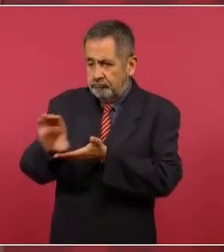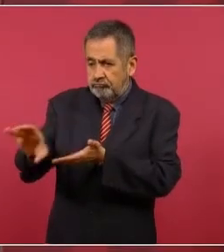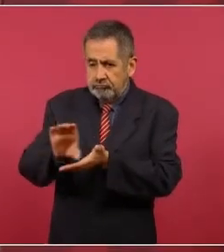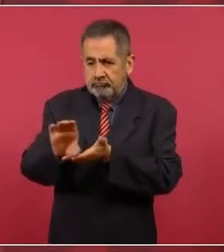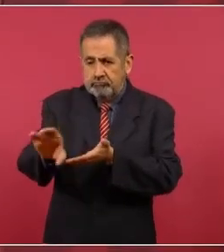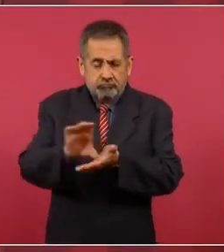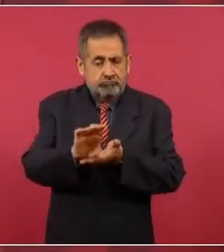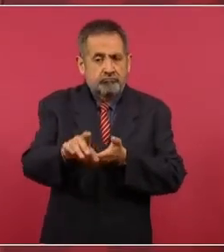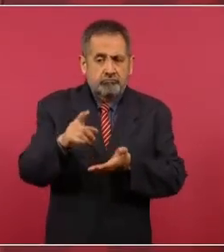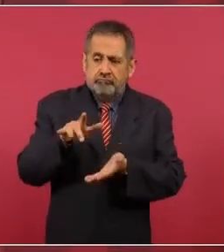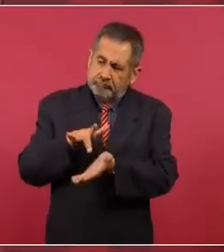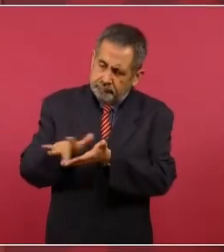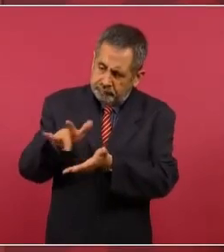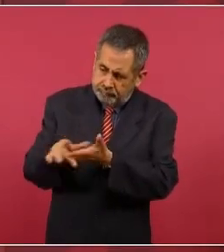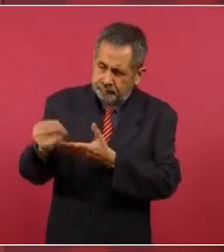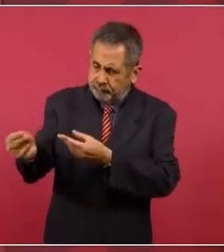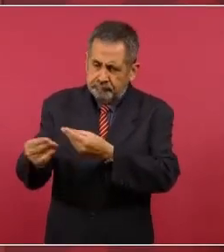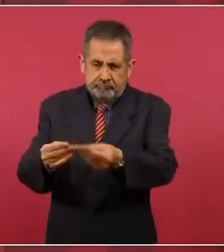apoyo,